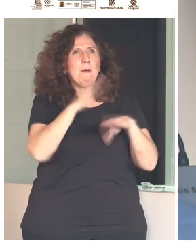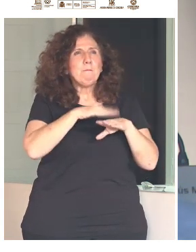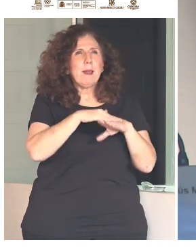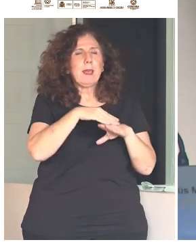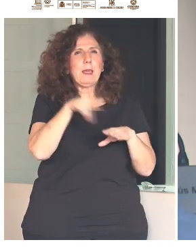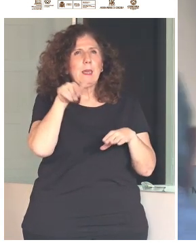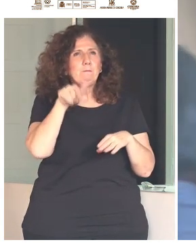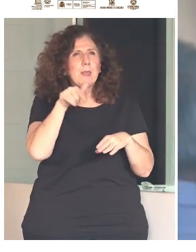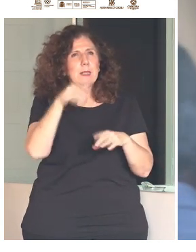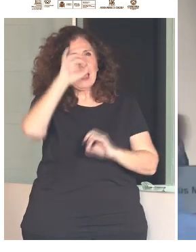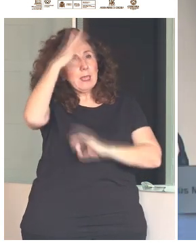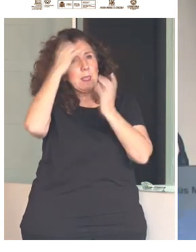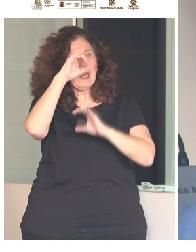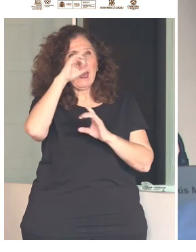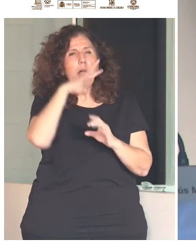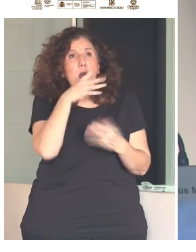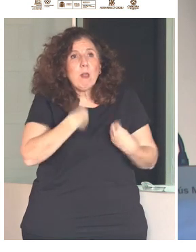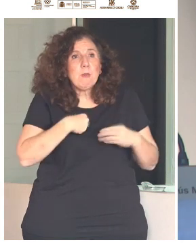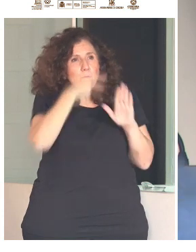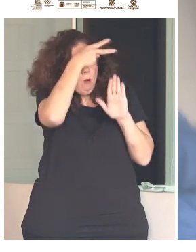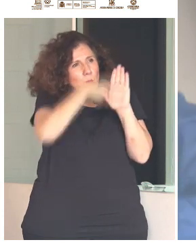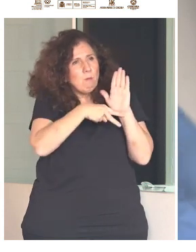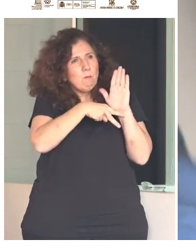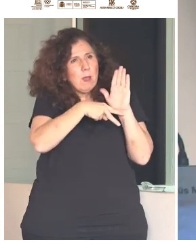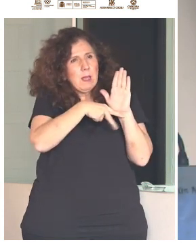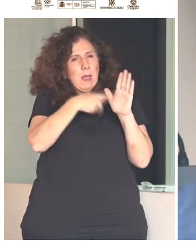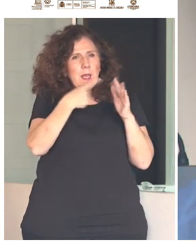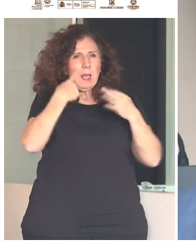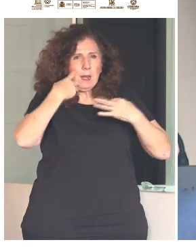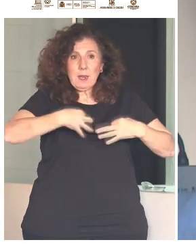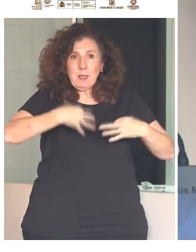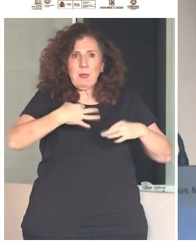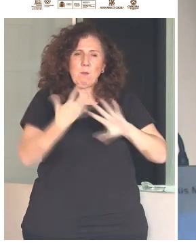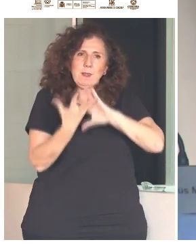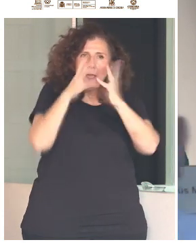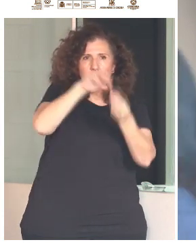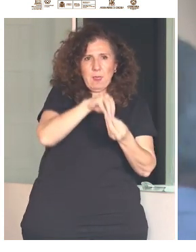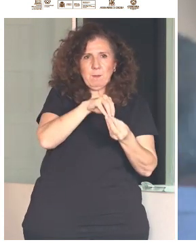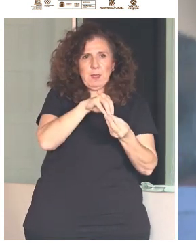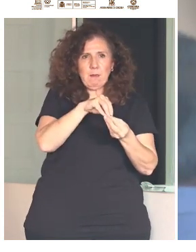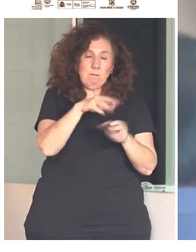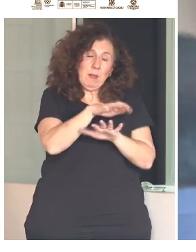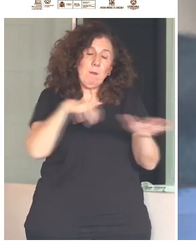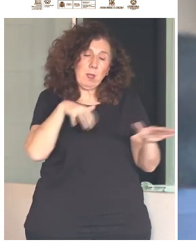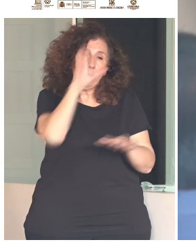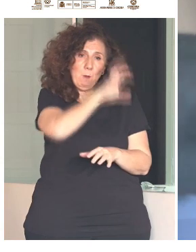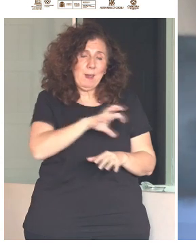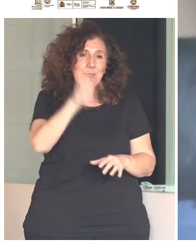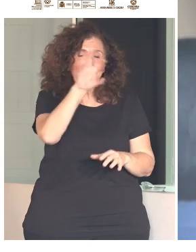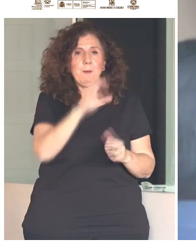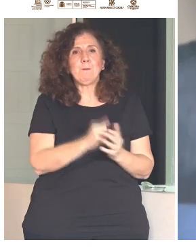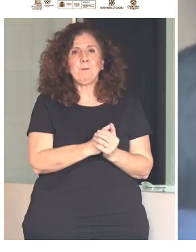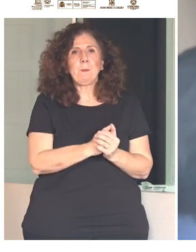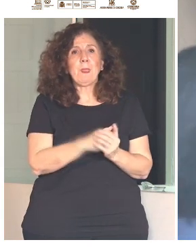sectoriales, que se siguen adoptando en la mayoría de países. Si agrupáramos los